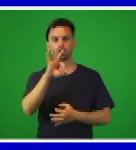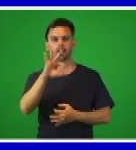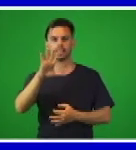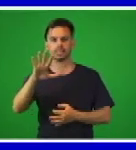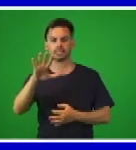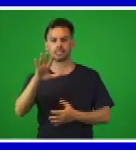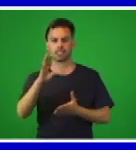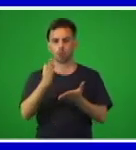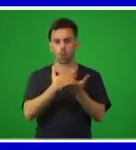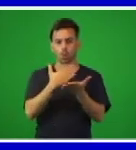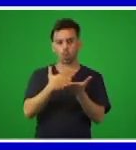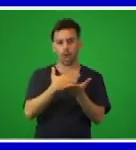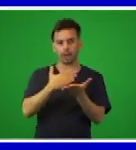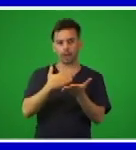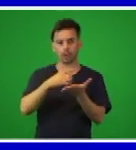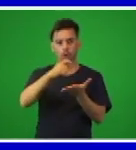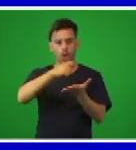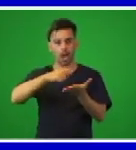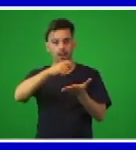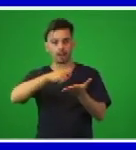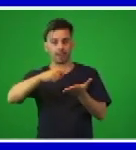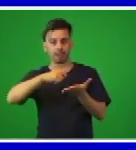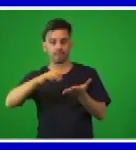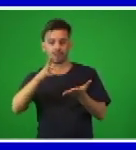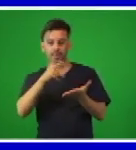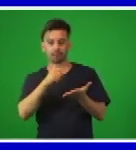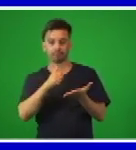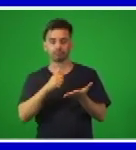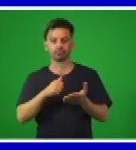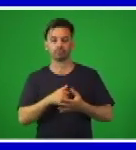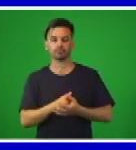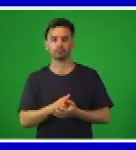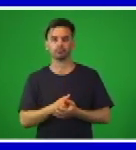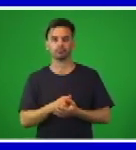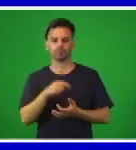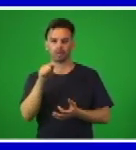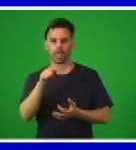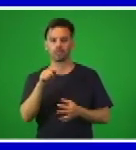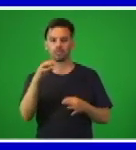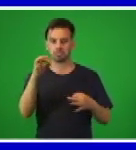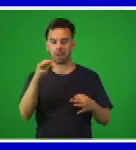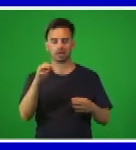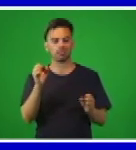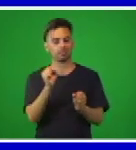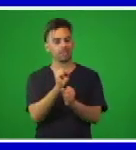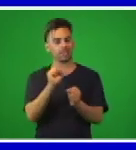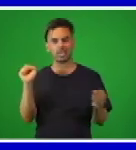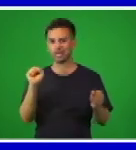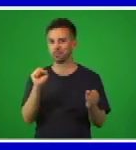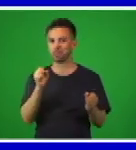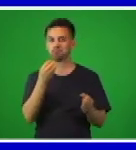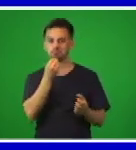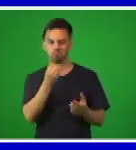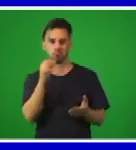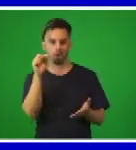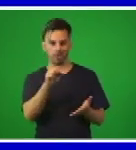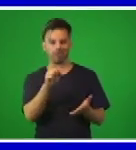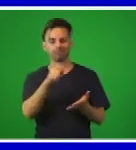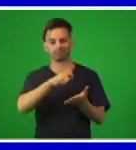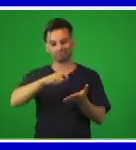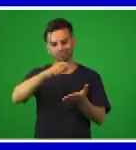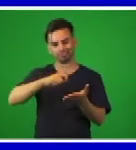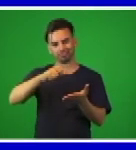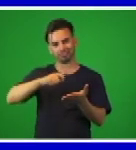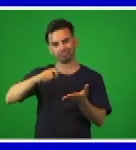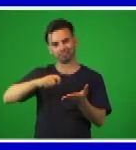este cuaderno de caligrafía que se encuentra precisamente disponible con un pautado para que puedan ustedes hacer